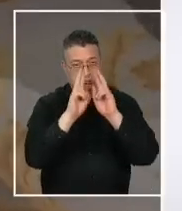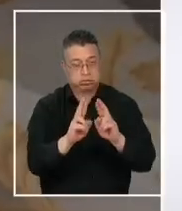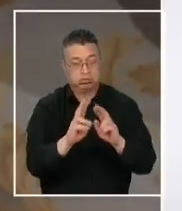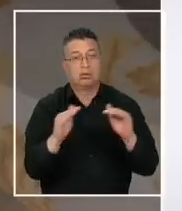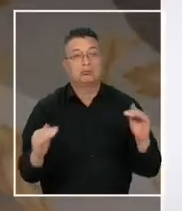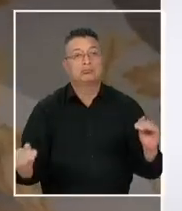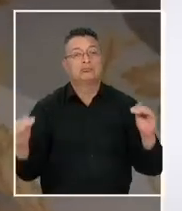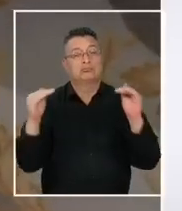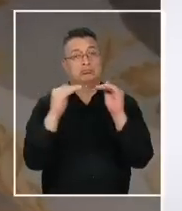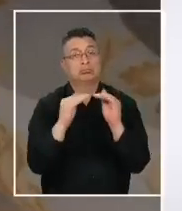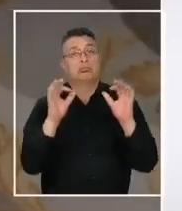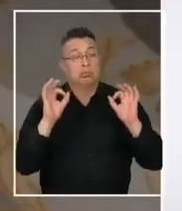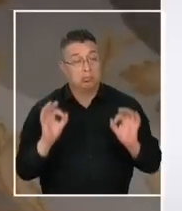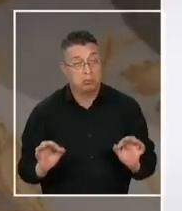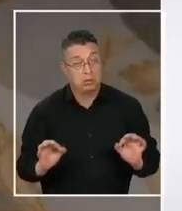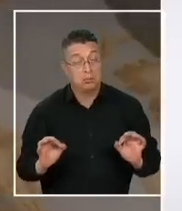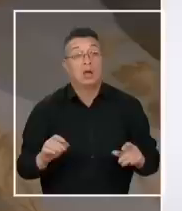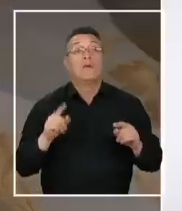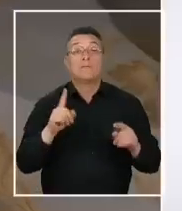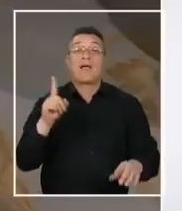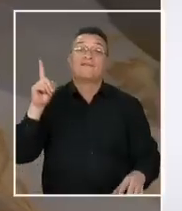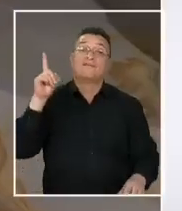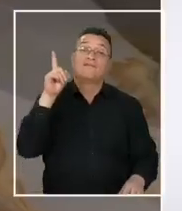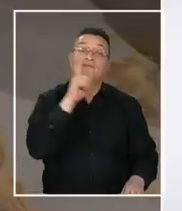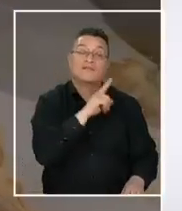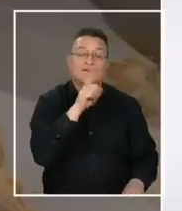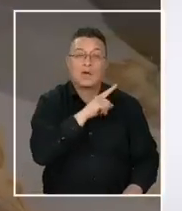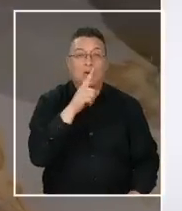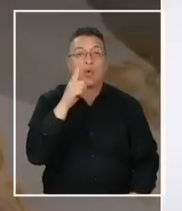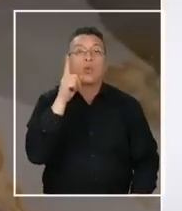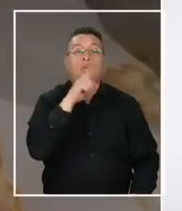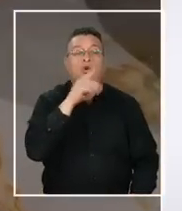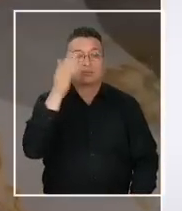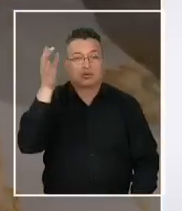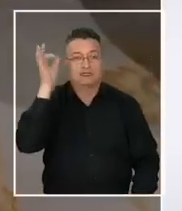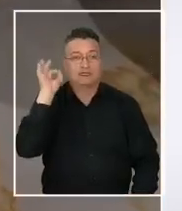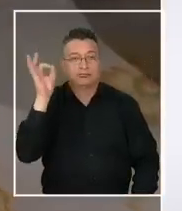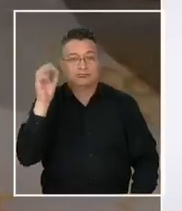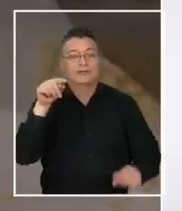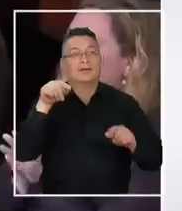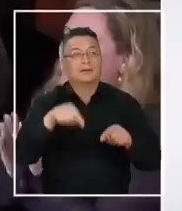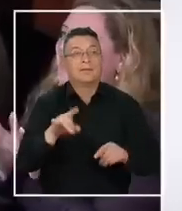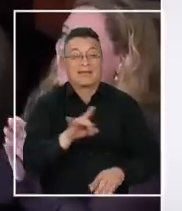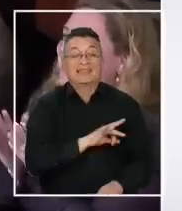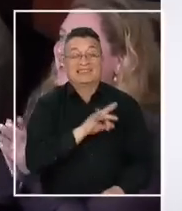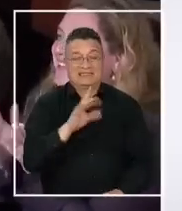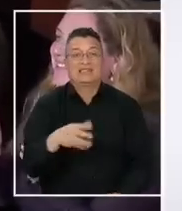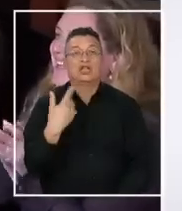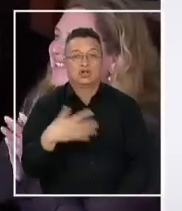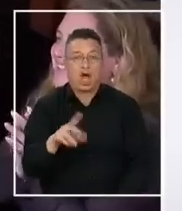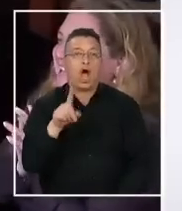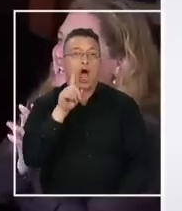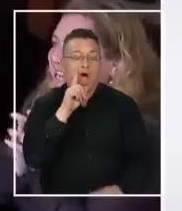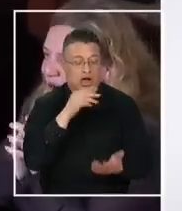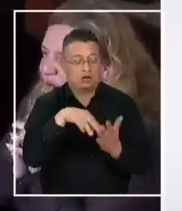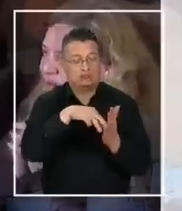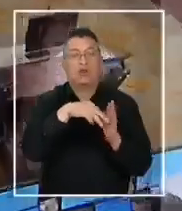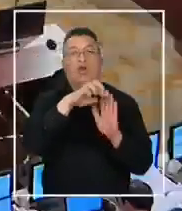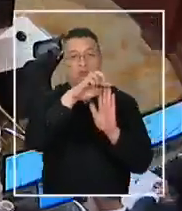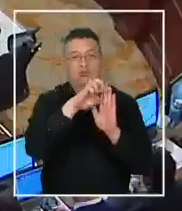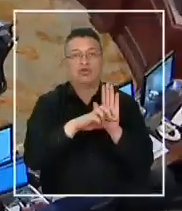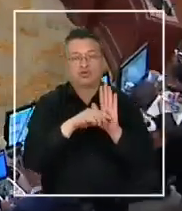muy a coro también. Para finalizar este último pleno, porque como ustedes decían, Chile ya tiene anteproyecto